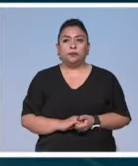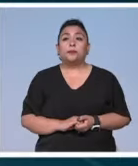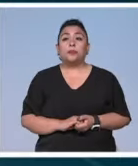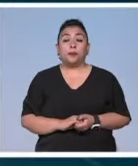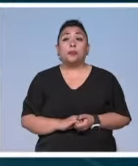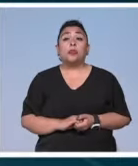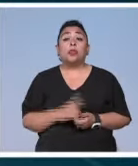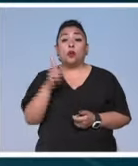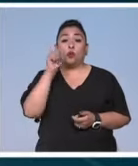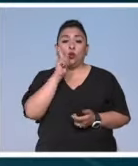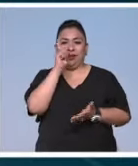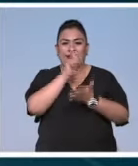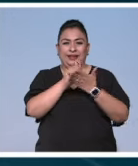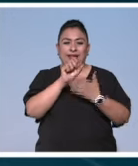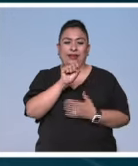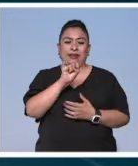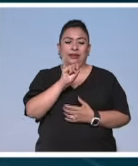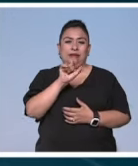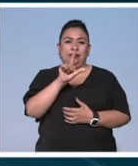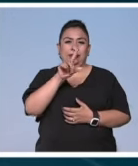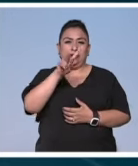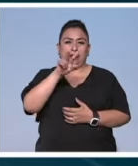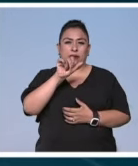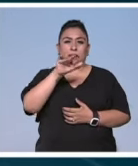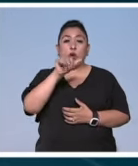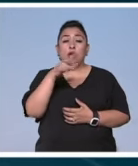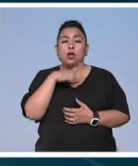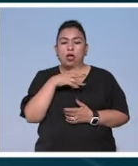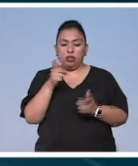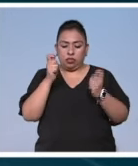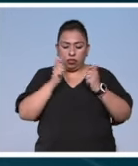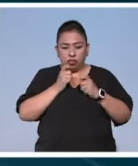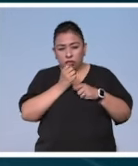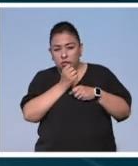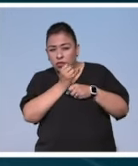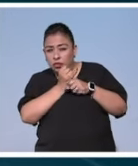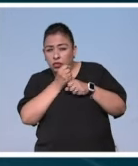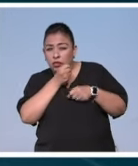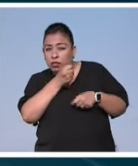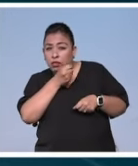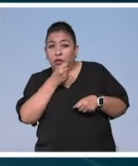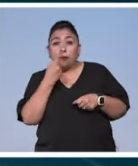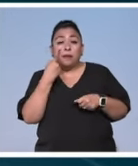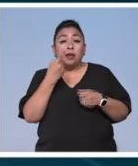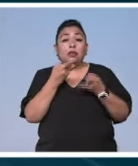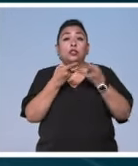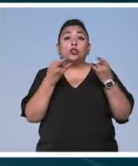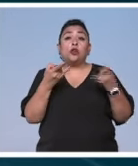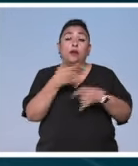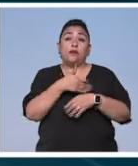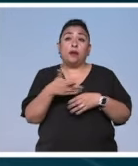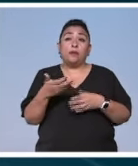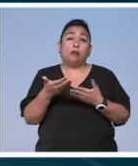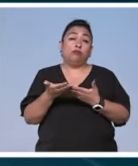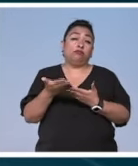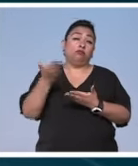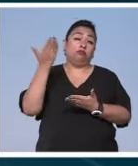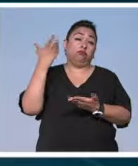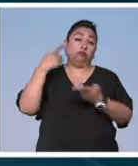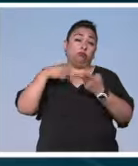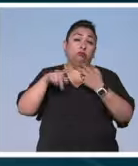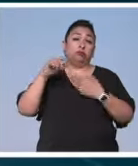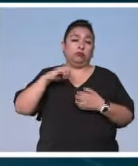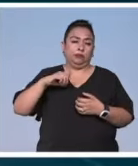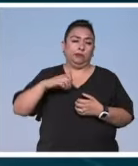La escritora Silvia Molina se ha puesto el traje de detective para relatarnos una historia de familia que nos remite a inicios